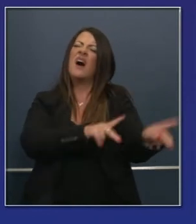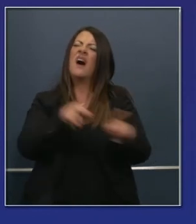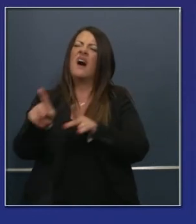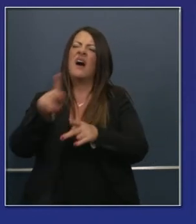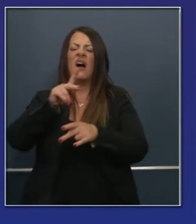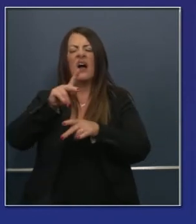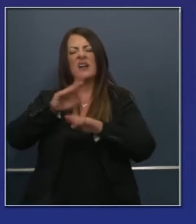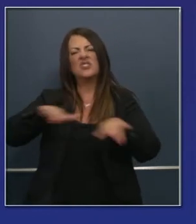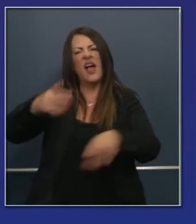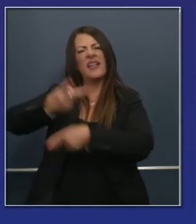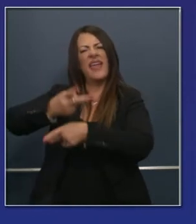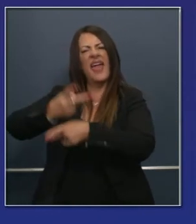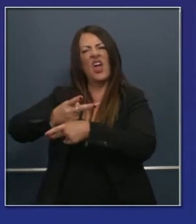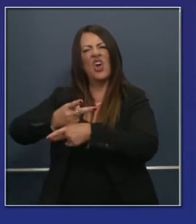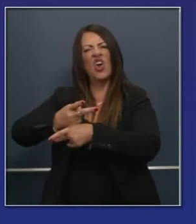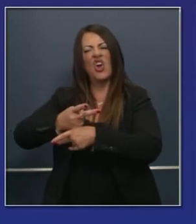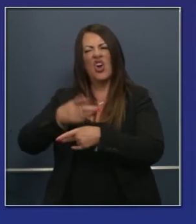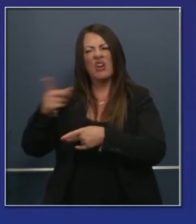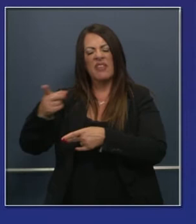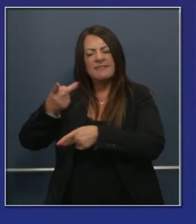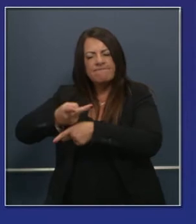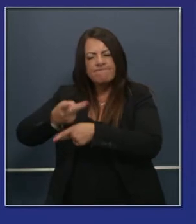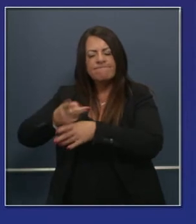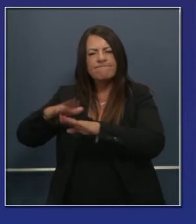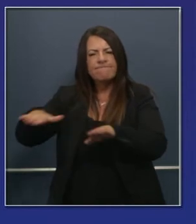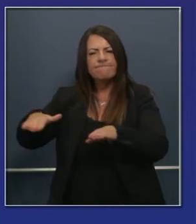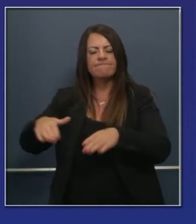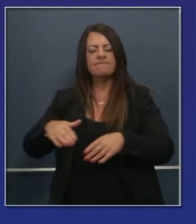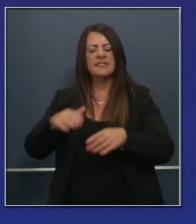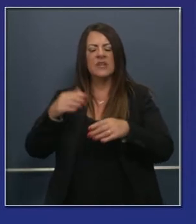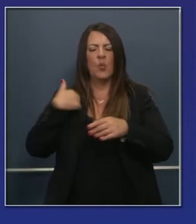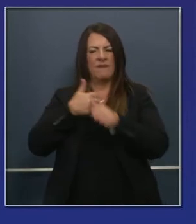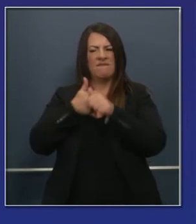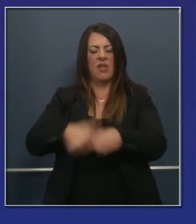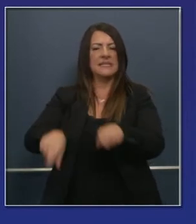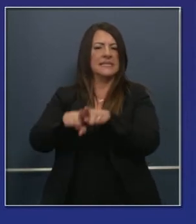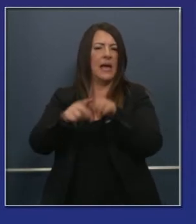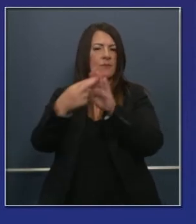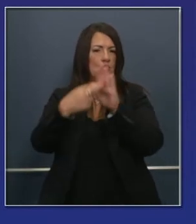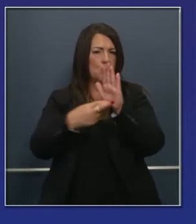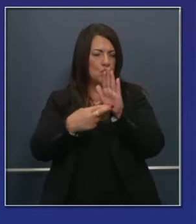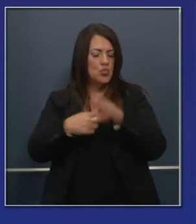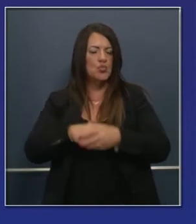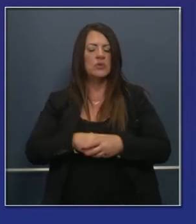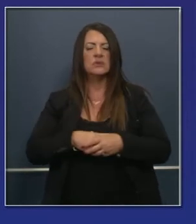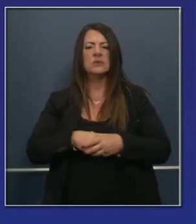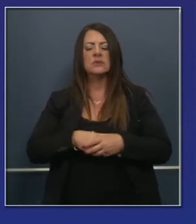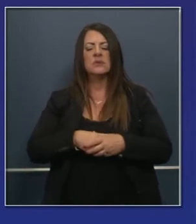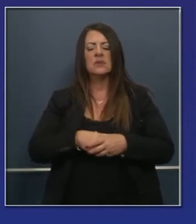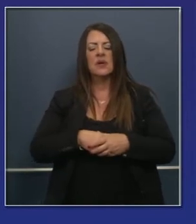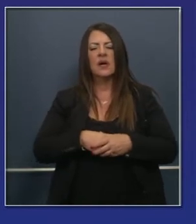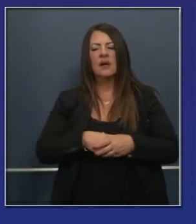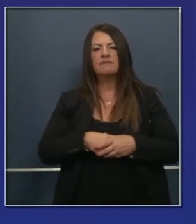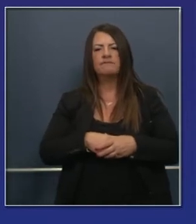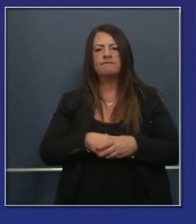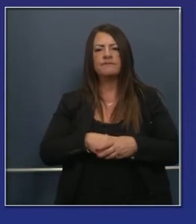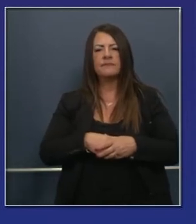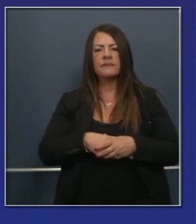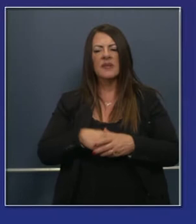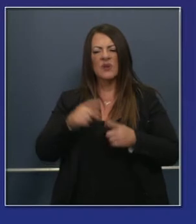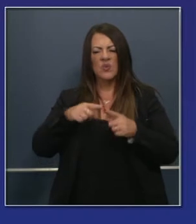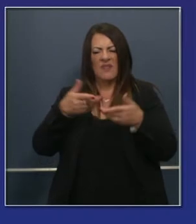escuelas, de la misma manera que las guarderías funcionan, con todas las reglas